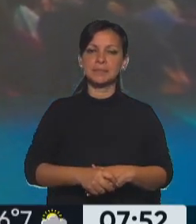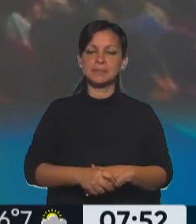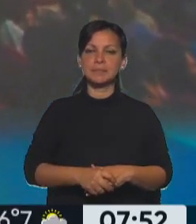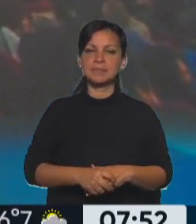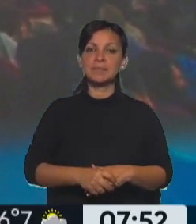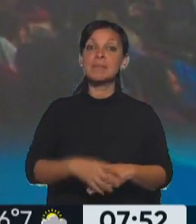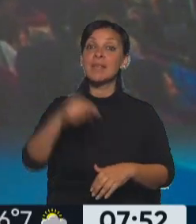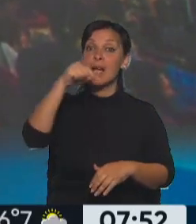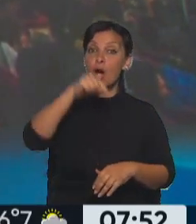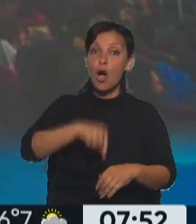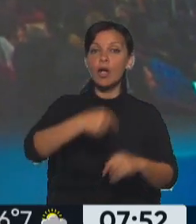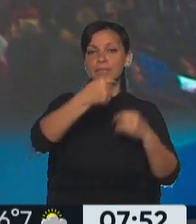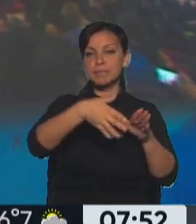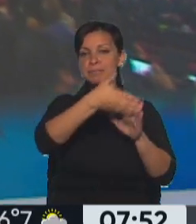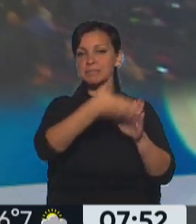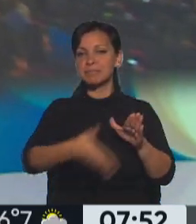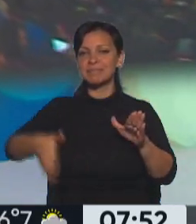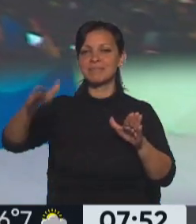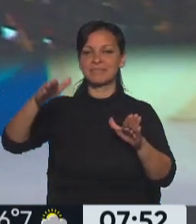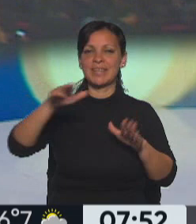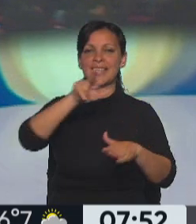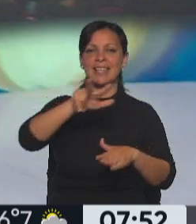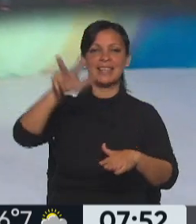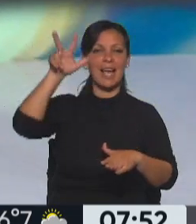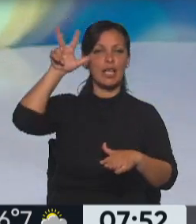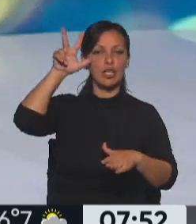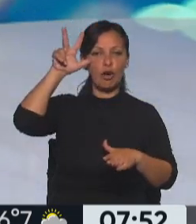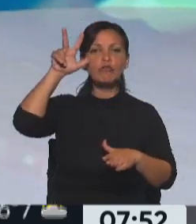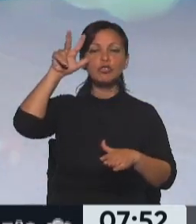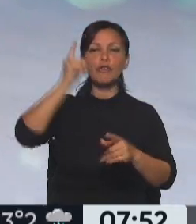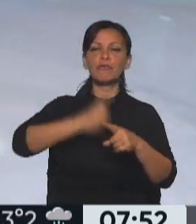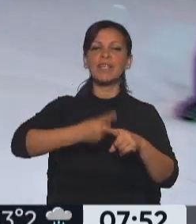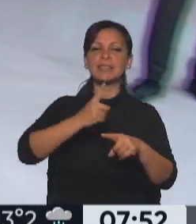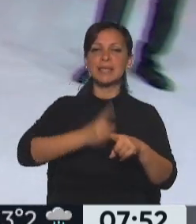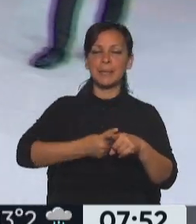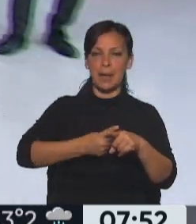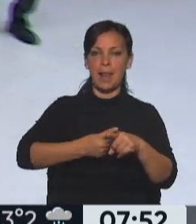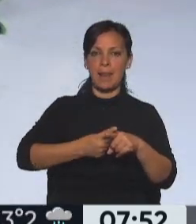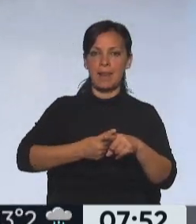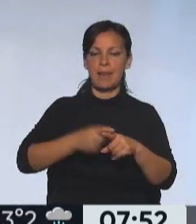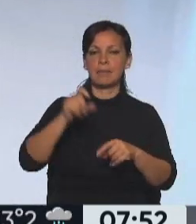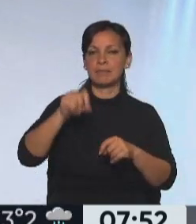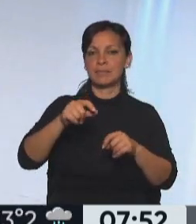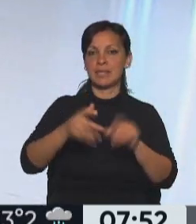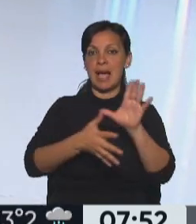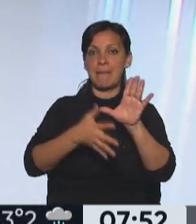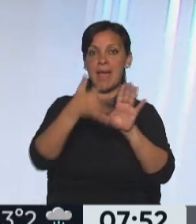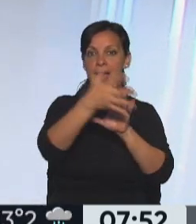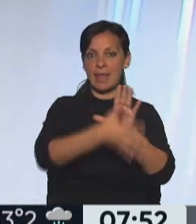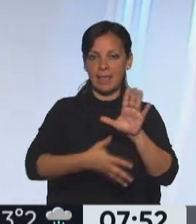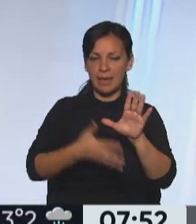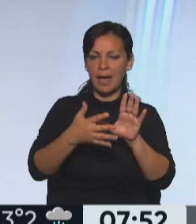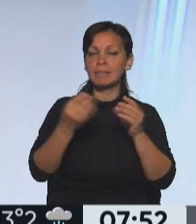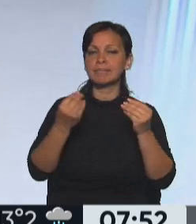Comenzará hoy una nueva edición, la número 38 del único festival clase A que tiene el continente americano. Sí, hablamos del